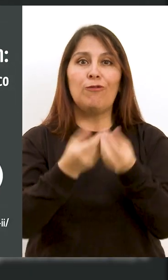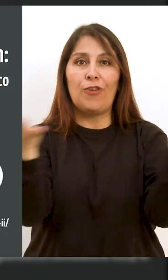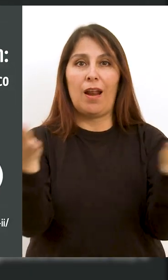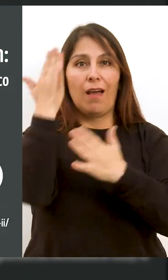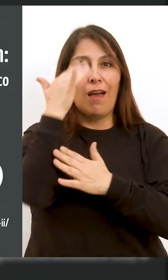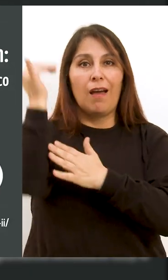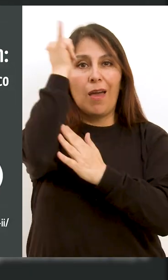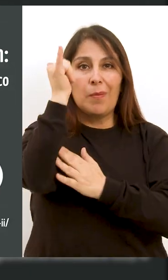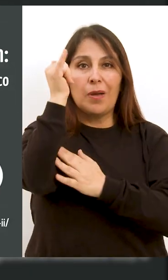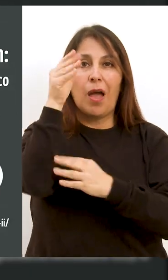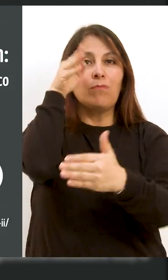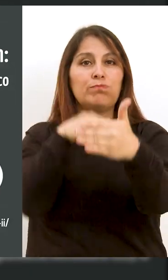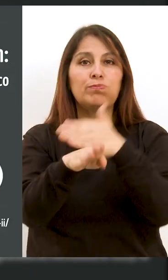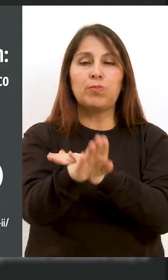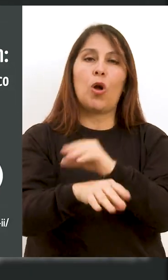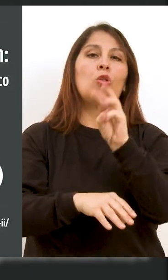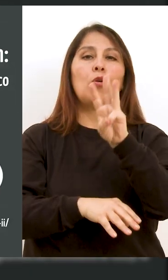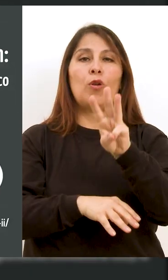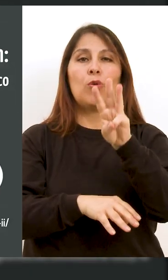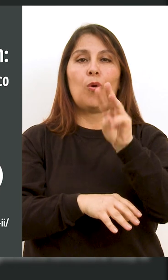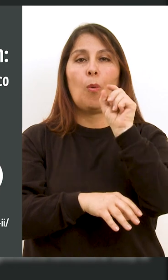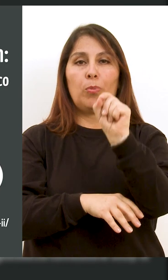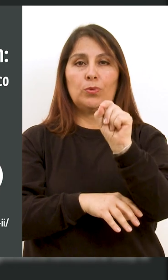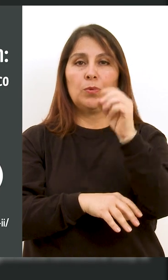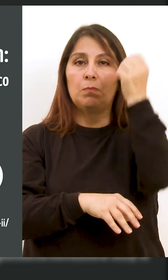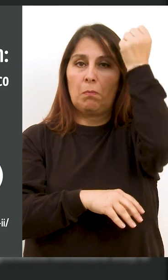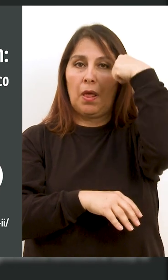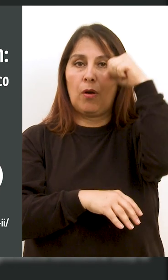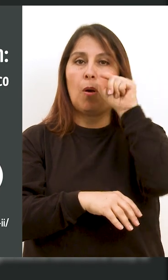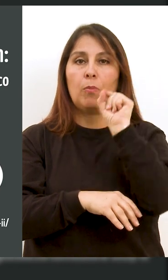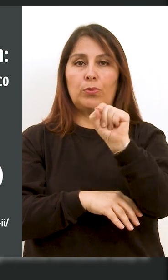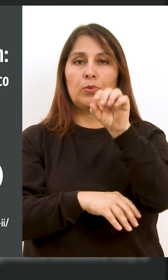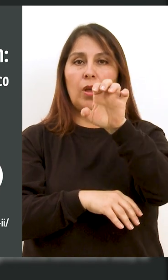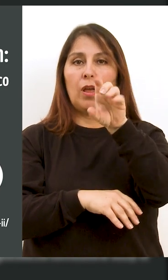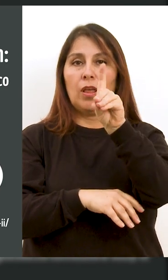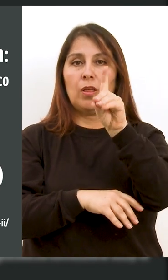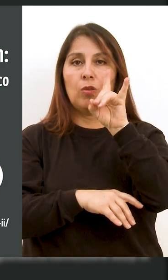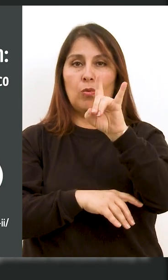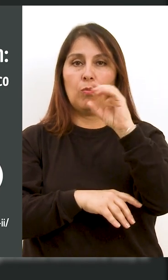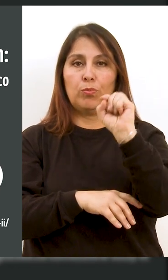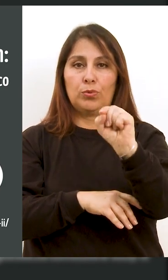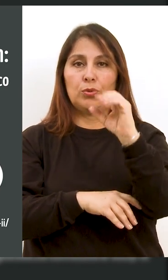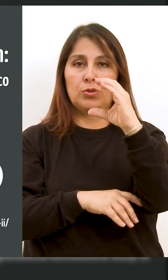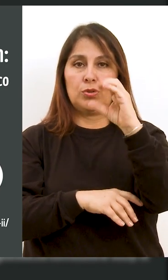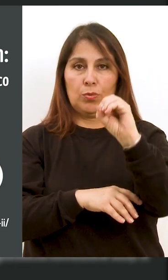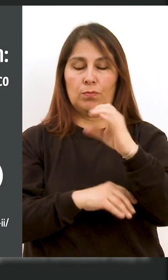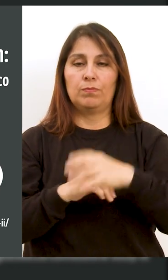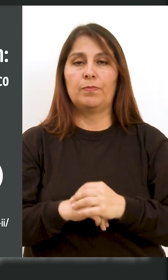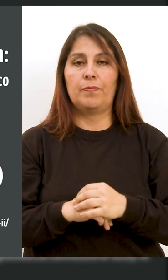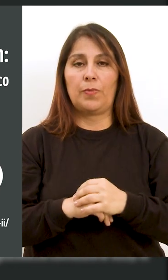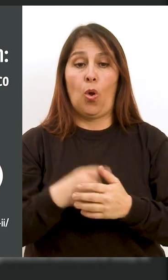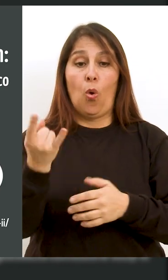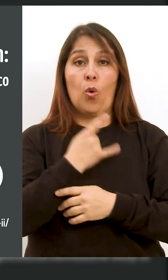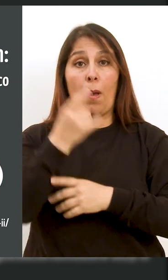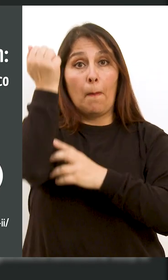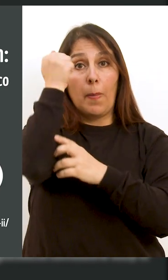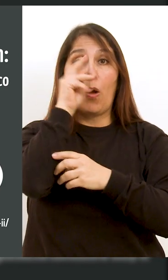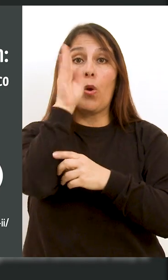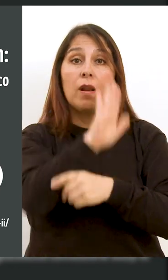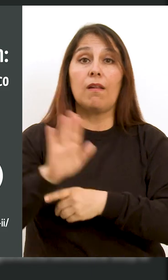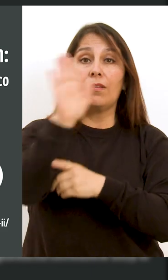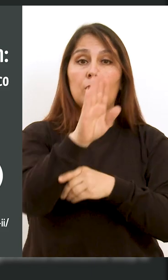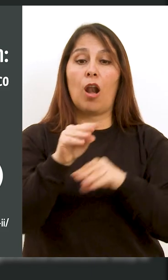nuestras ofertas académicas, visítanos en www.pedagogica.edu.co. Universidad